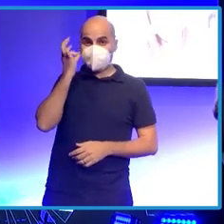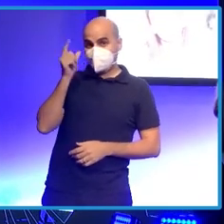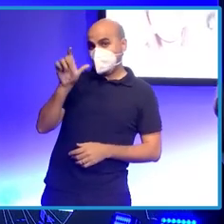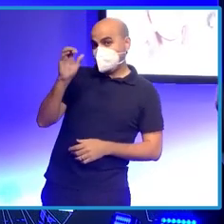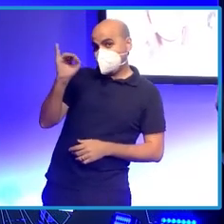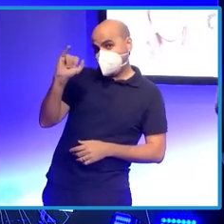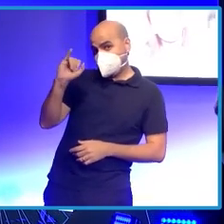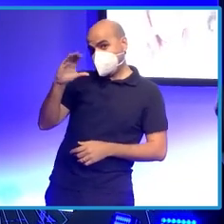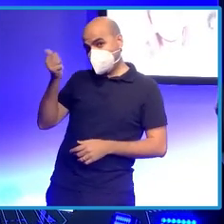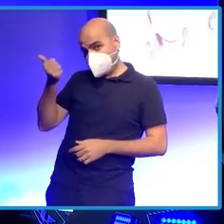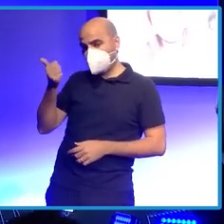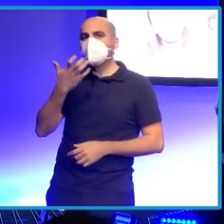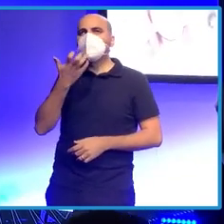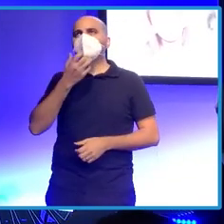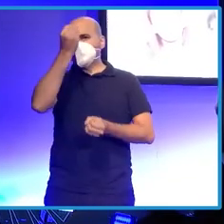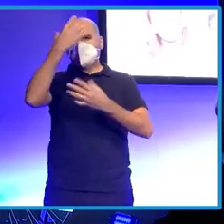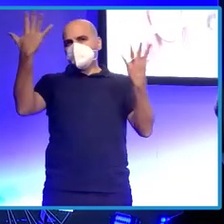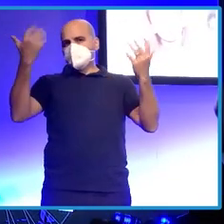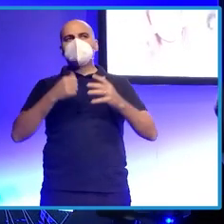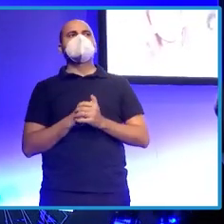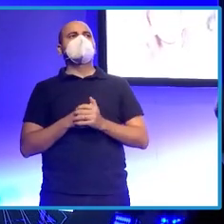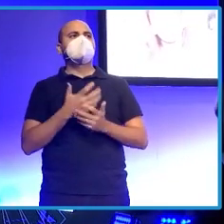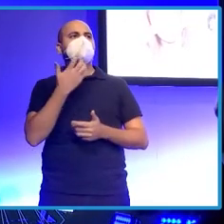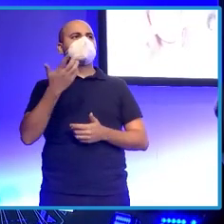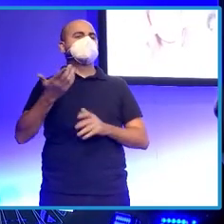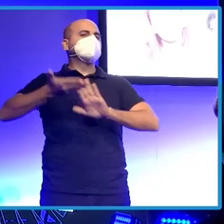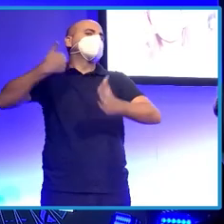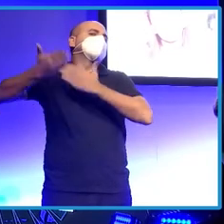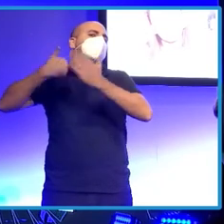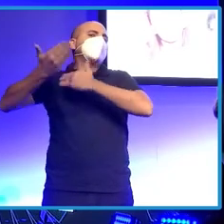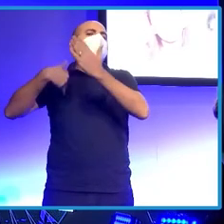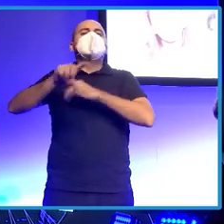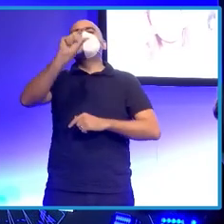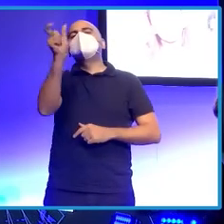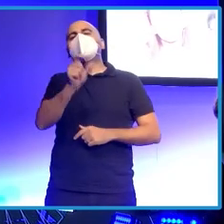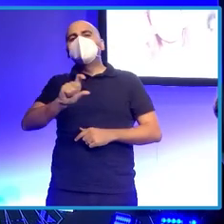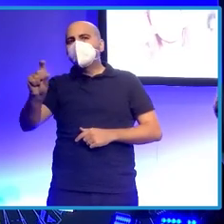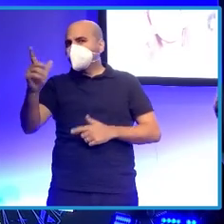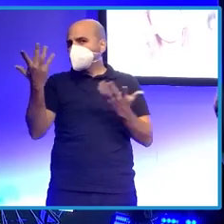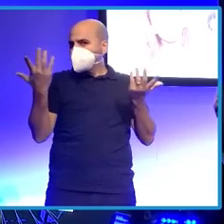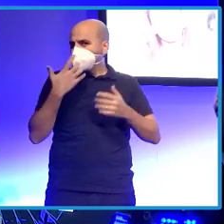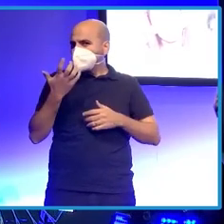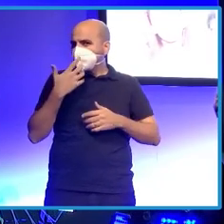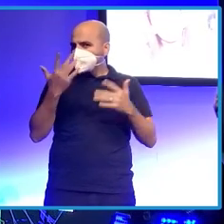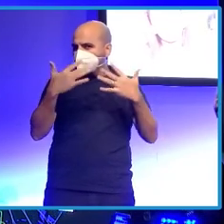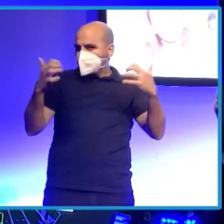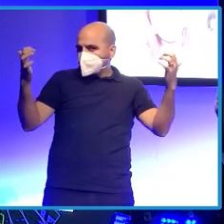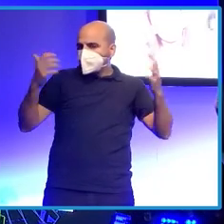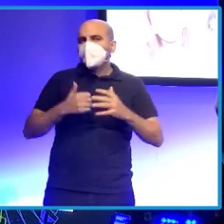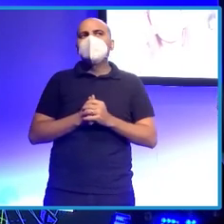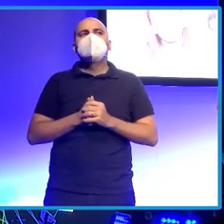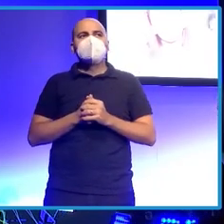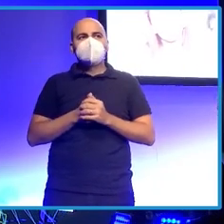aparece en Italia en un evento, ¿no? Sí. Y luego posteriormente en el Econfest, ¿no? 2016.